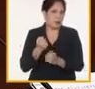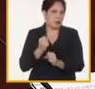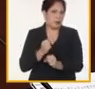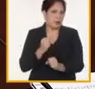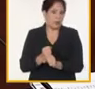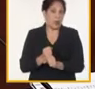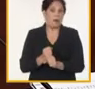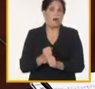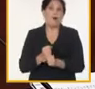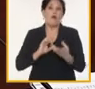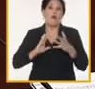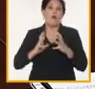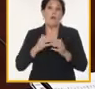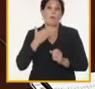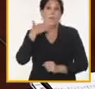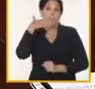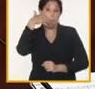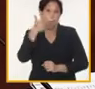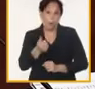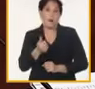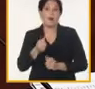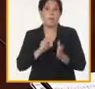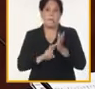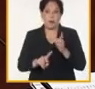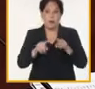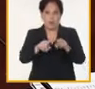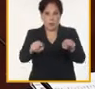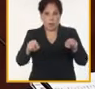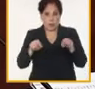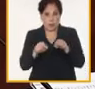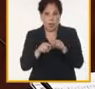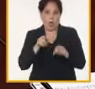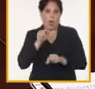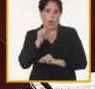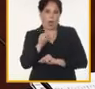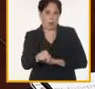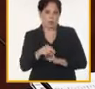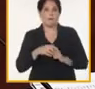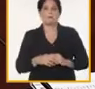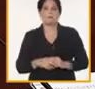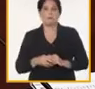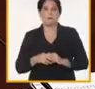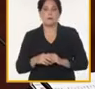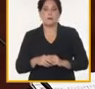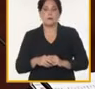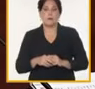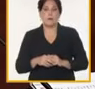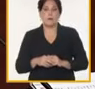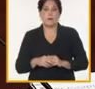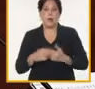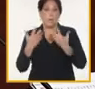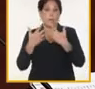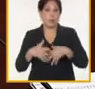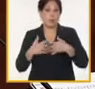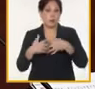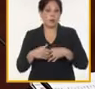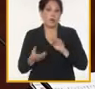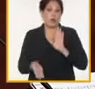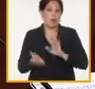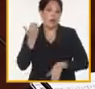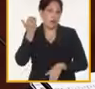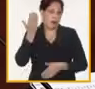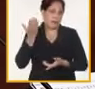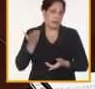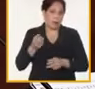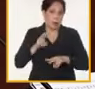las buenas prácticas que se ha tenido en el territorio en algún momento determinado el rescate de los polos productivos fue histórico